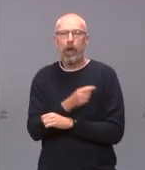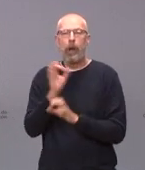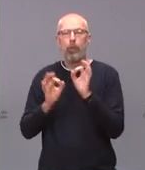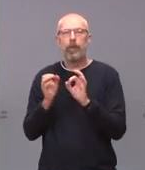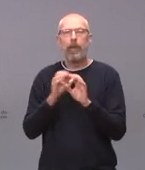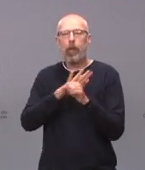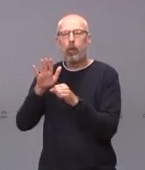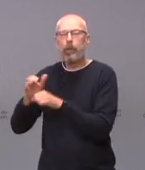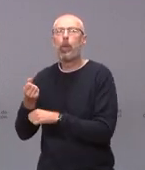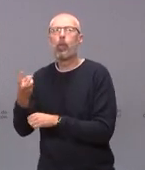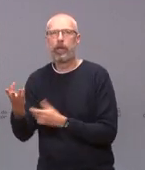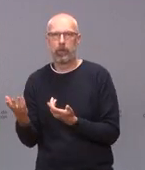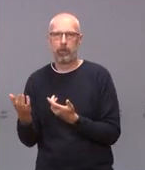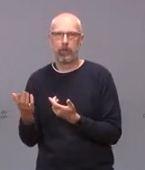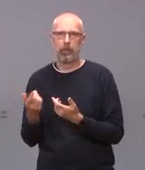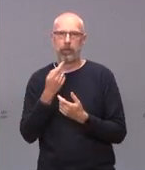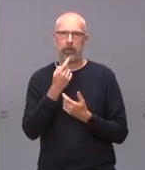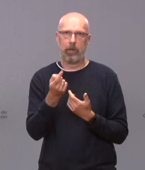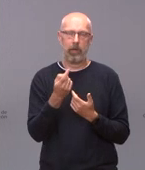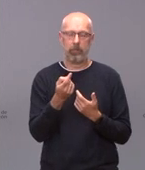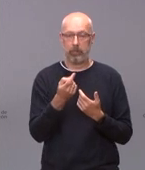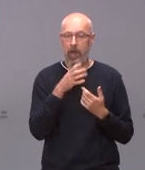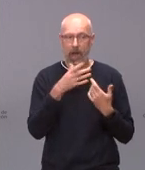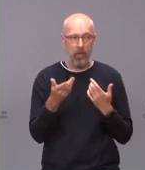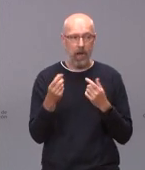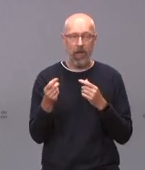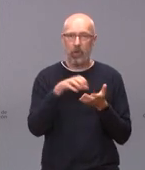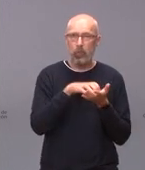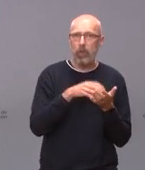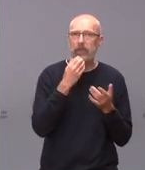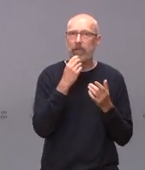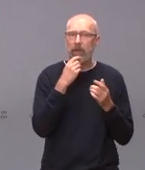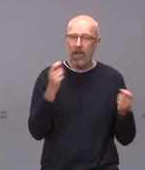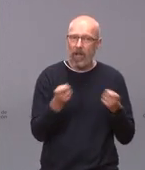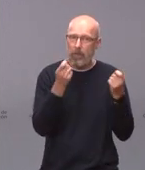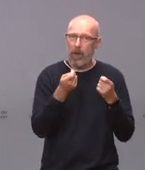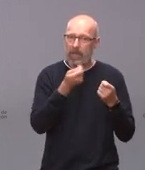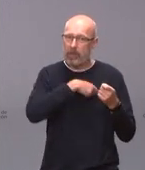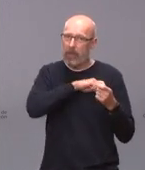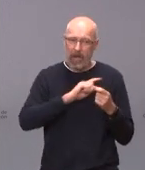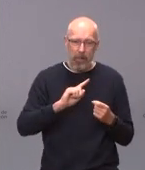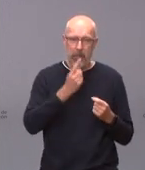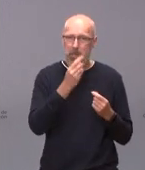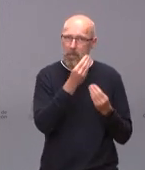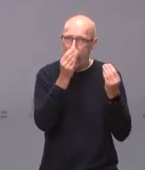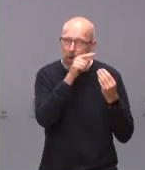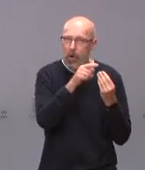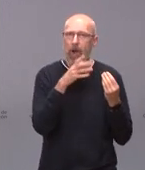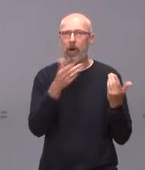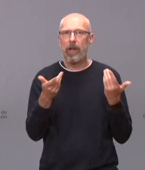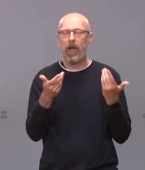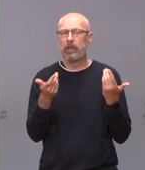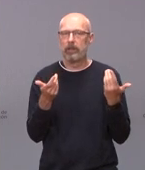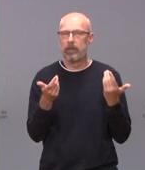sentido modificar la mejor campaña de vacunación de España. Podemos incrementar los avisos, podemos intentar perfeccionarlos,